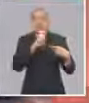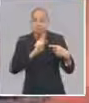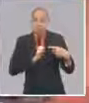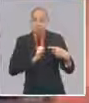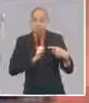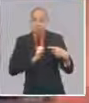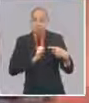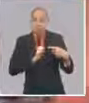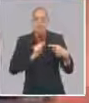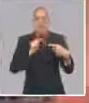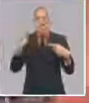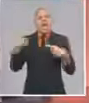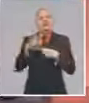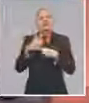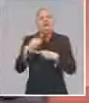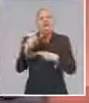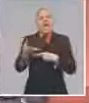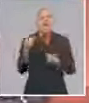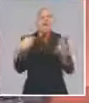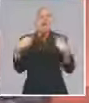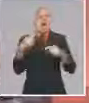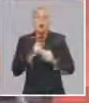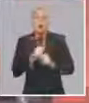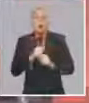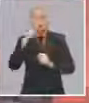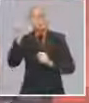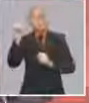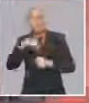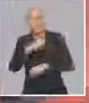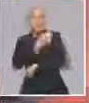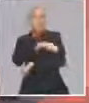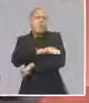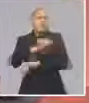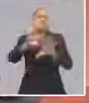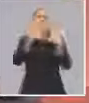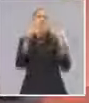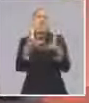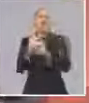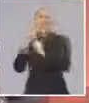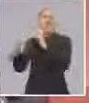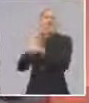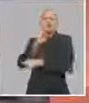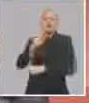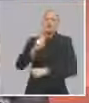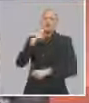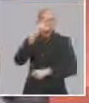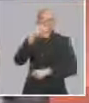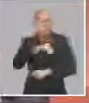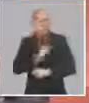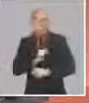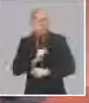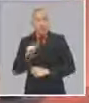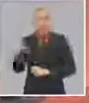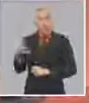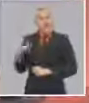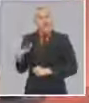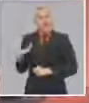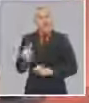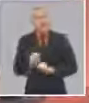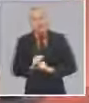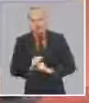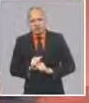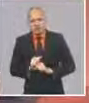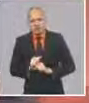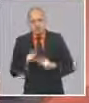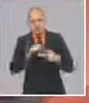para todo, que no toda la población puede acceder a ella, eso lo tenemos claro. Pero es un nivel de oferta que nos permita pasar al